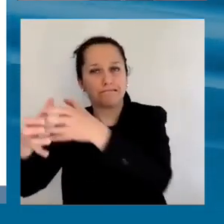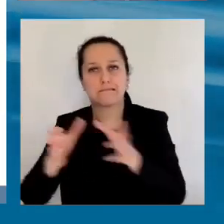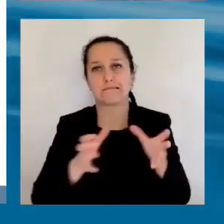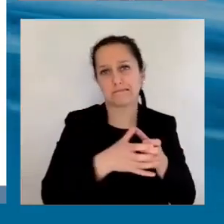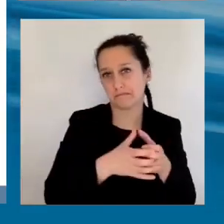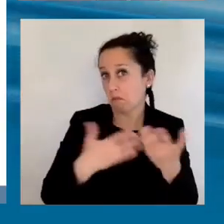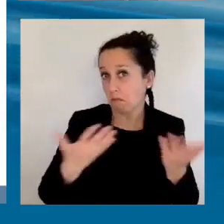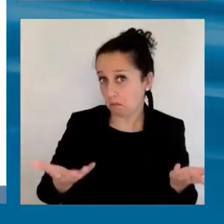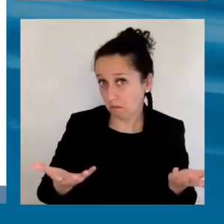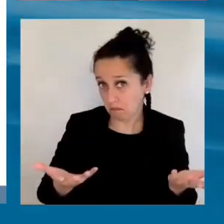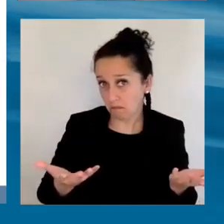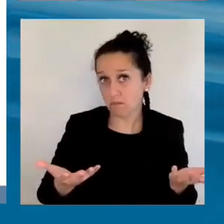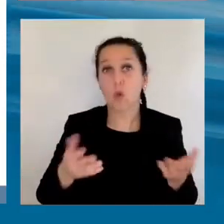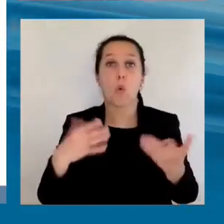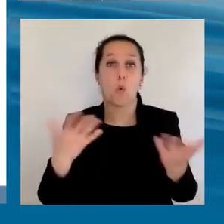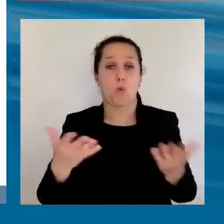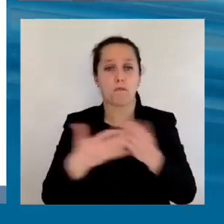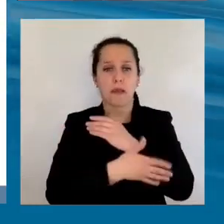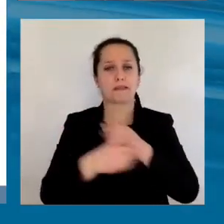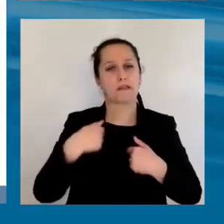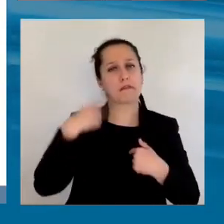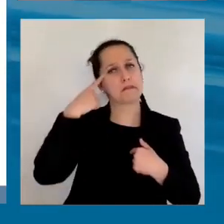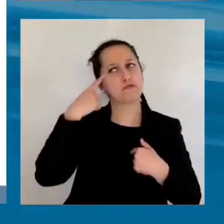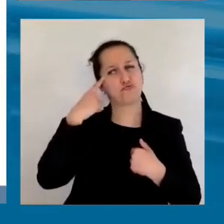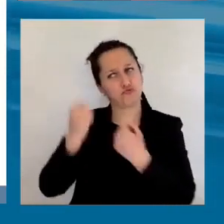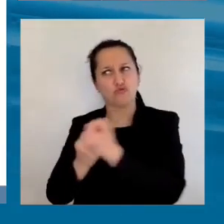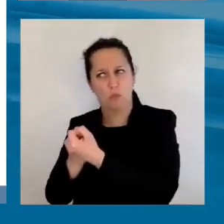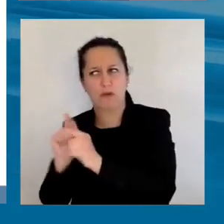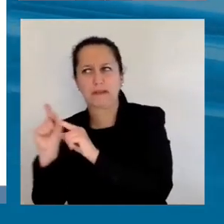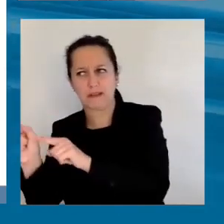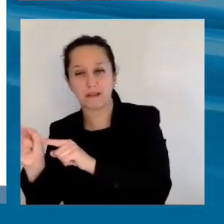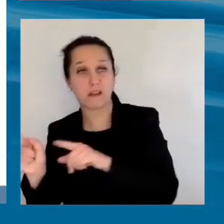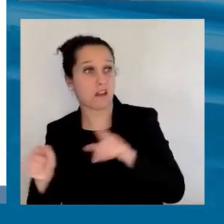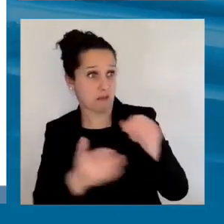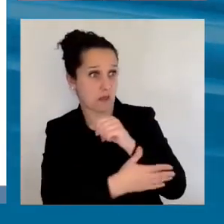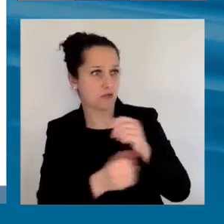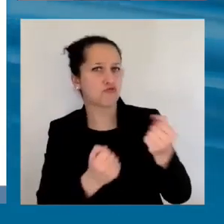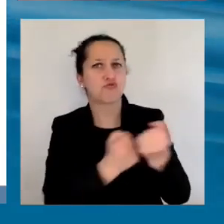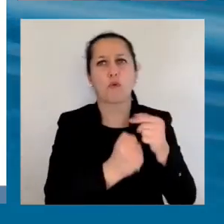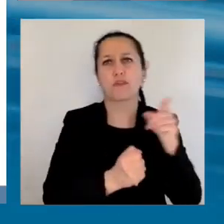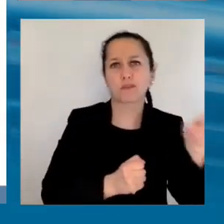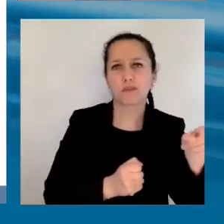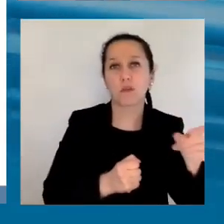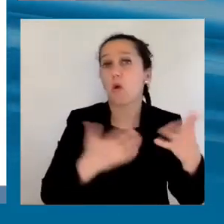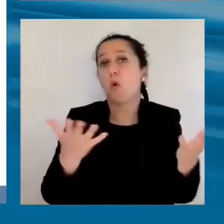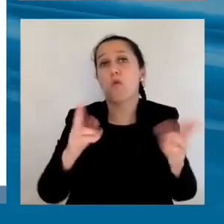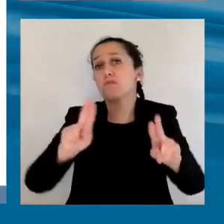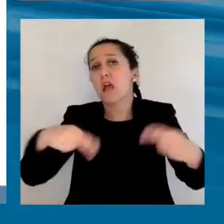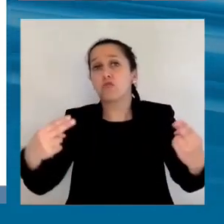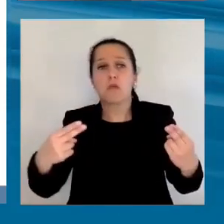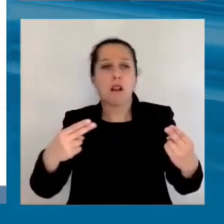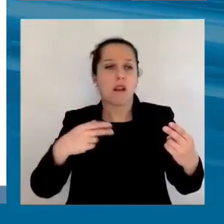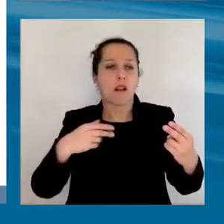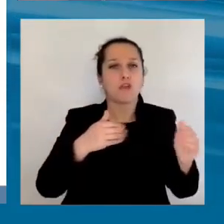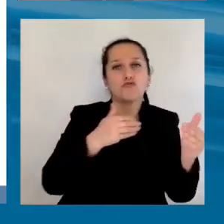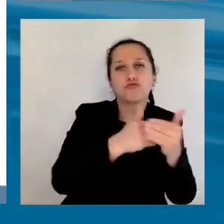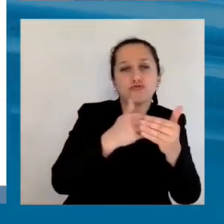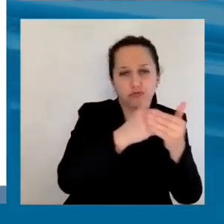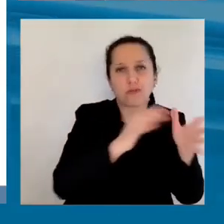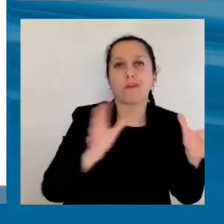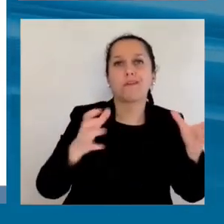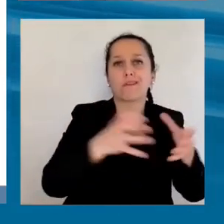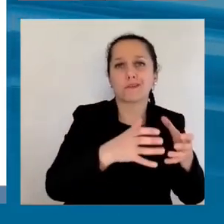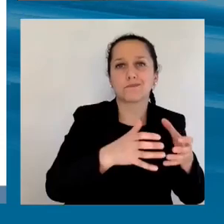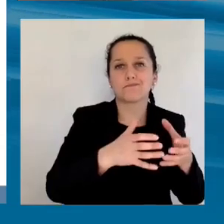países que se alinean de un lado o la geografía alinea de manera natural o algunos autores han planteado un no